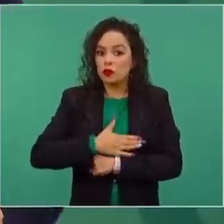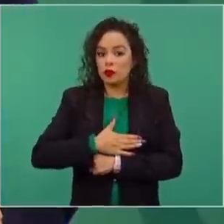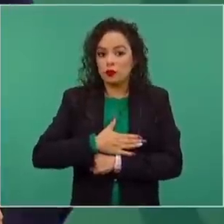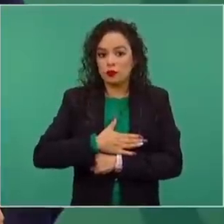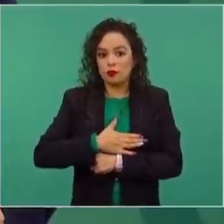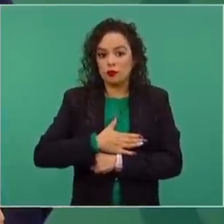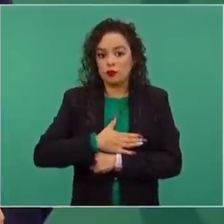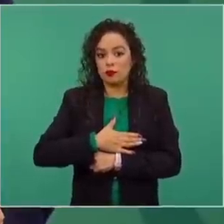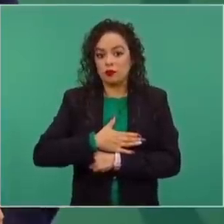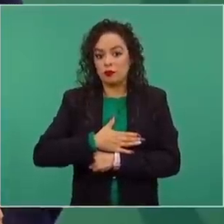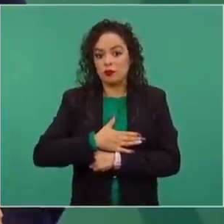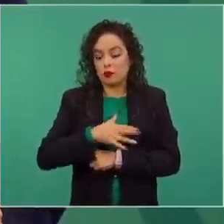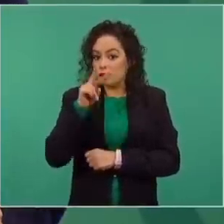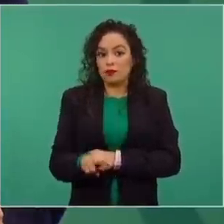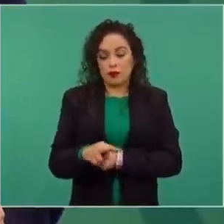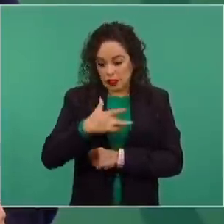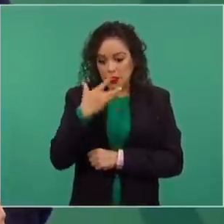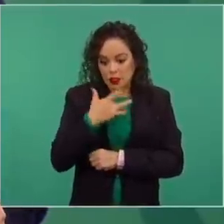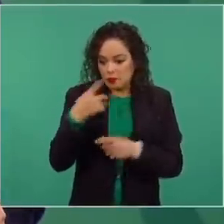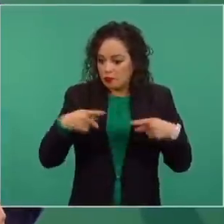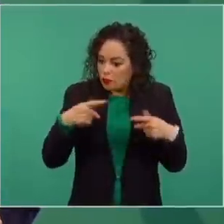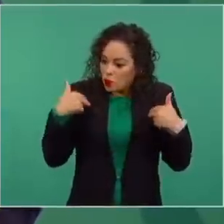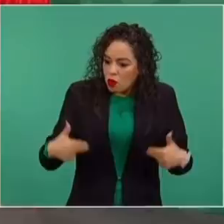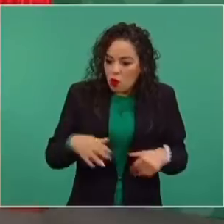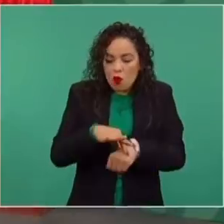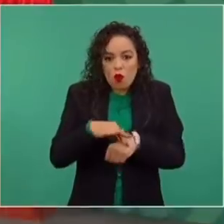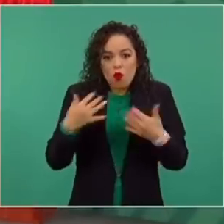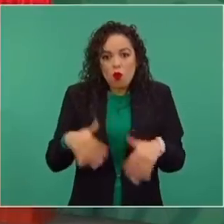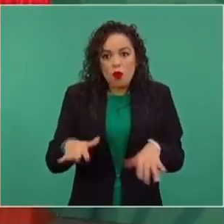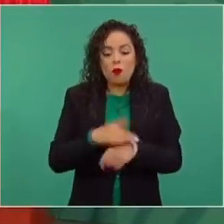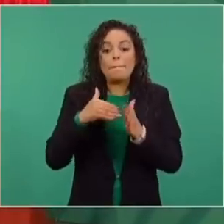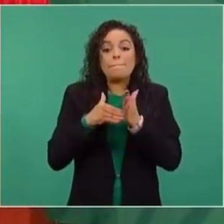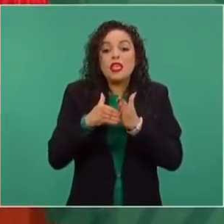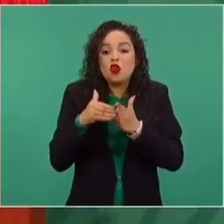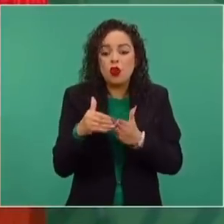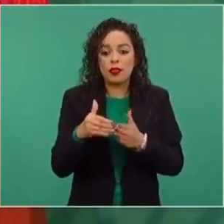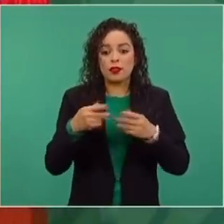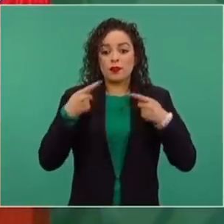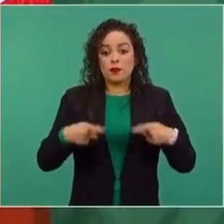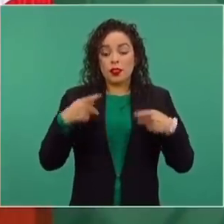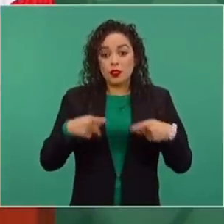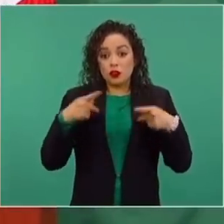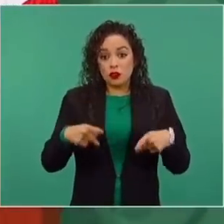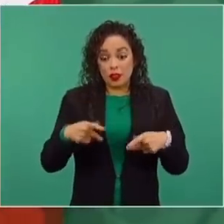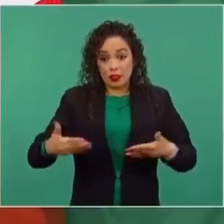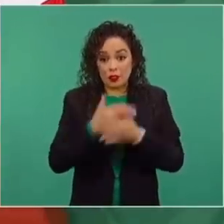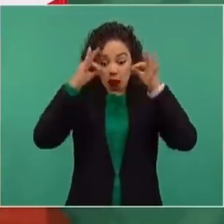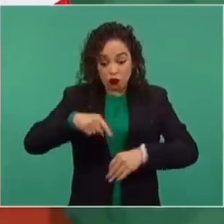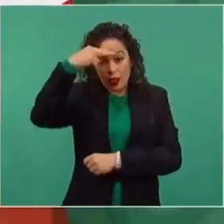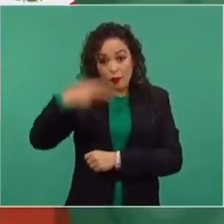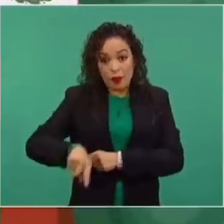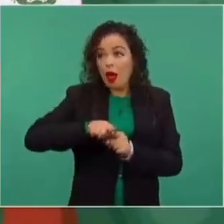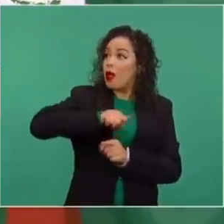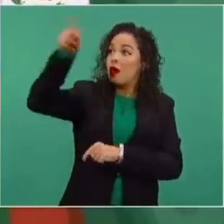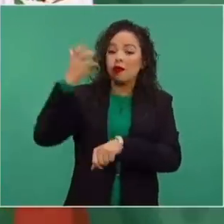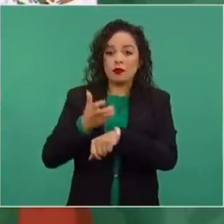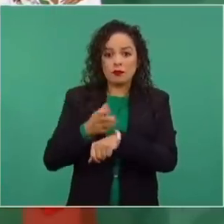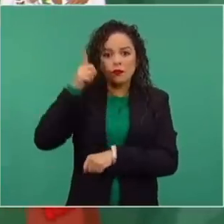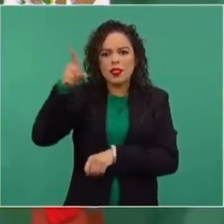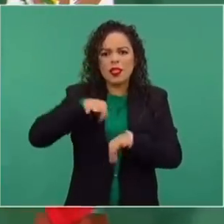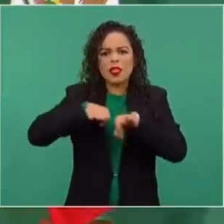humanitario, porque hay millones de mexicanos que viven, trabajan desde hace años